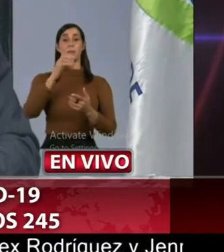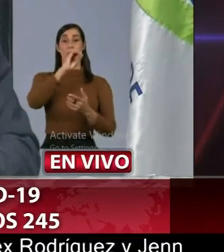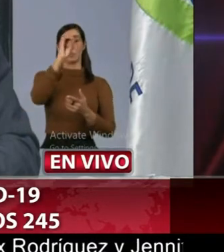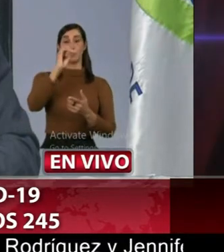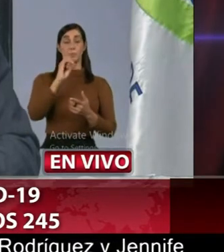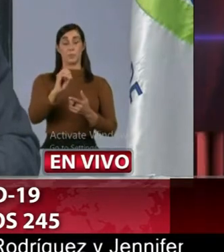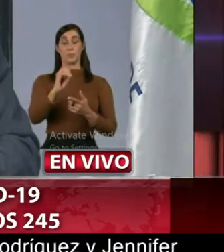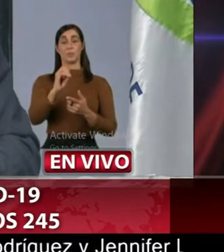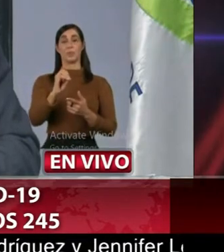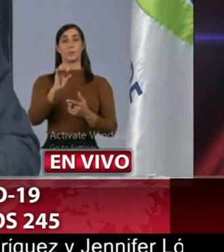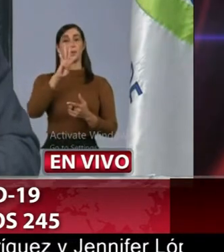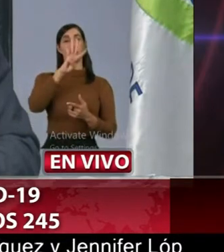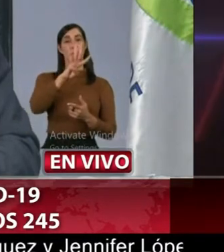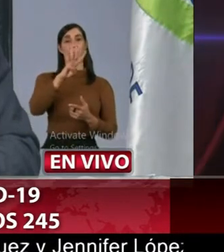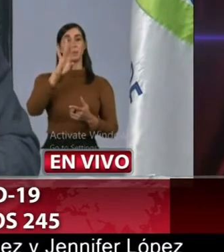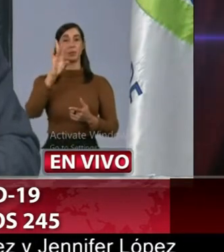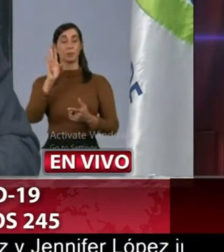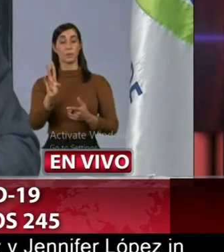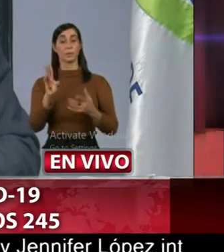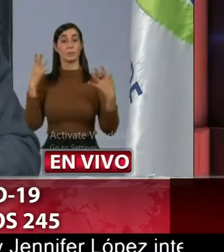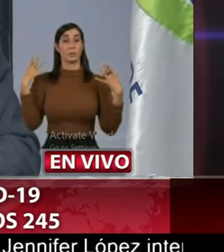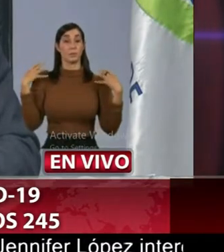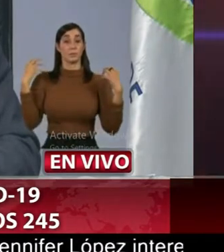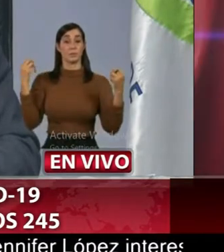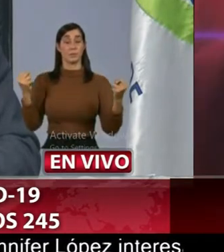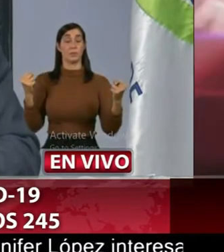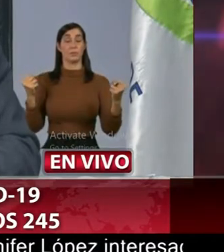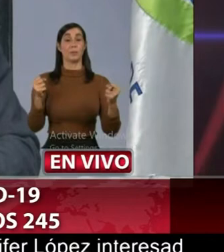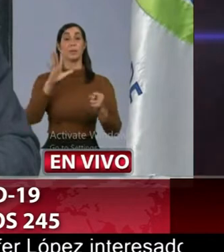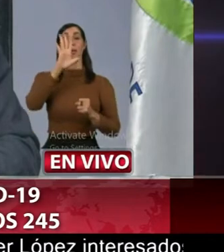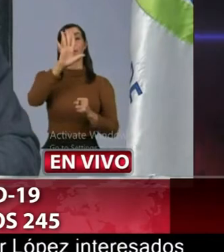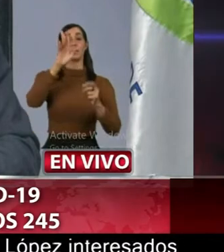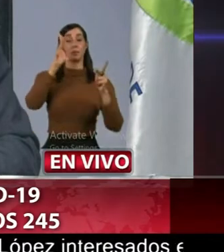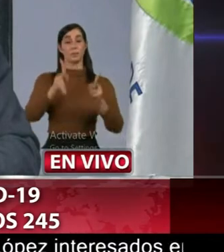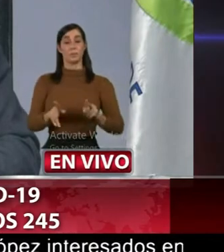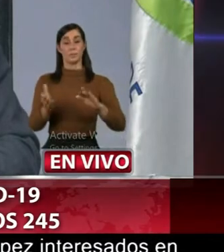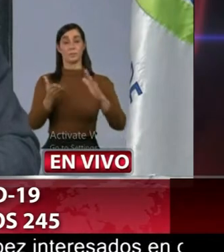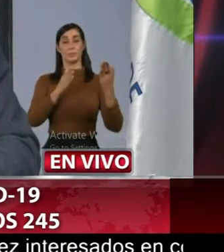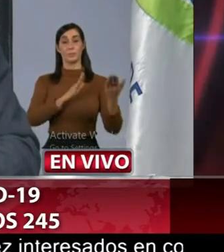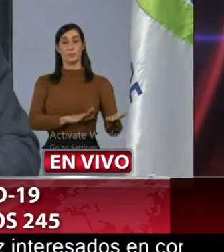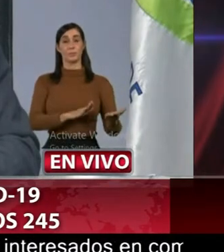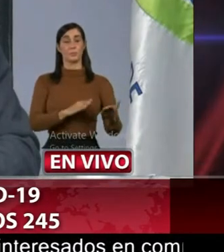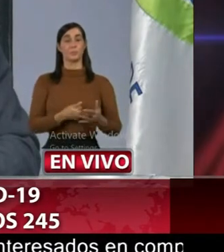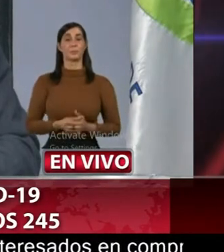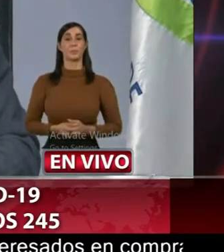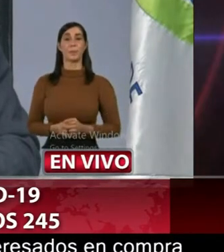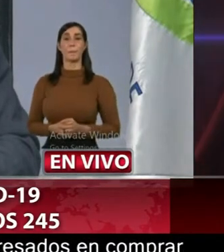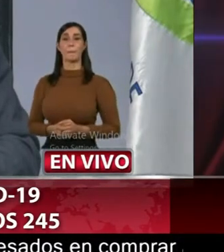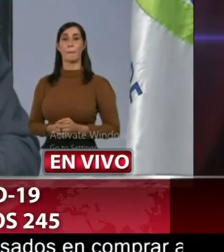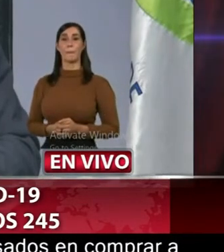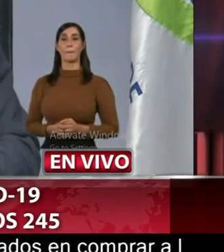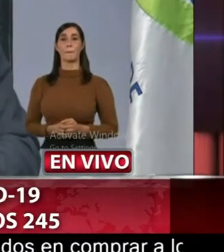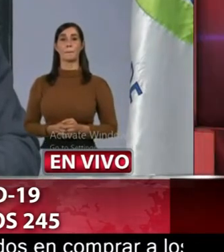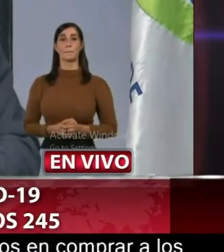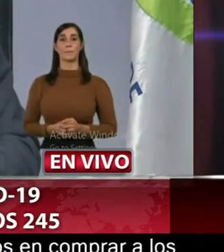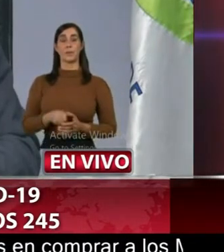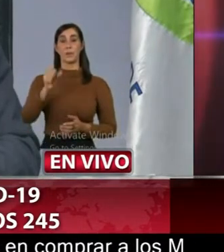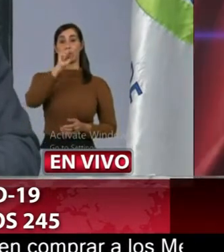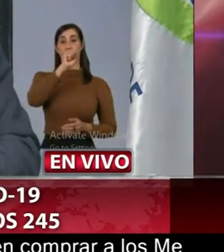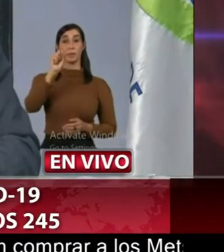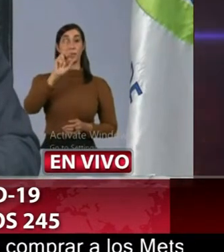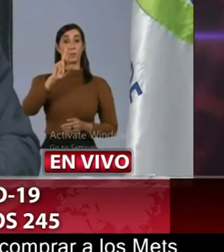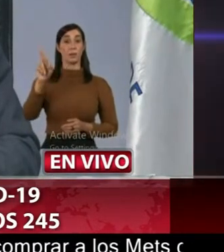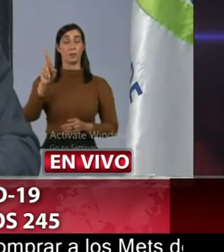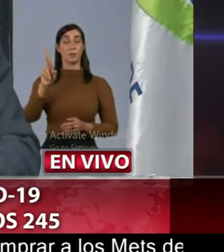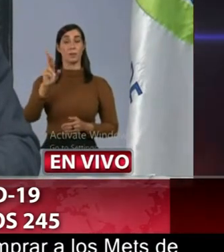positividad cuarenta y siete recuperados y cinco fallecimientos Santiago Rodríguez